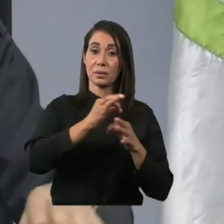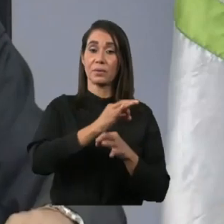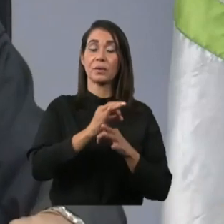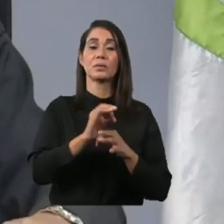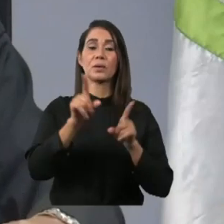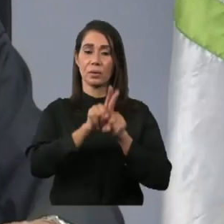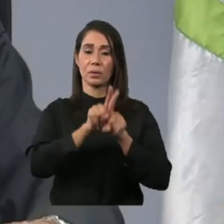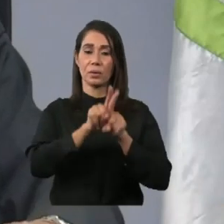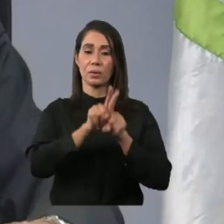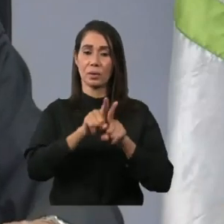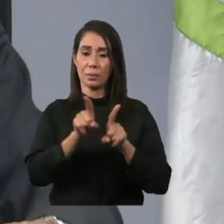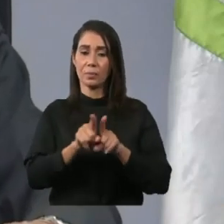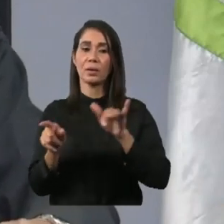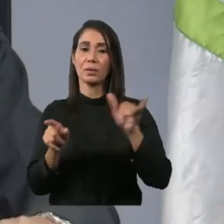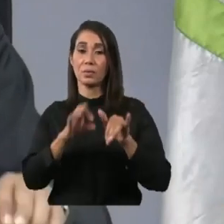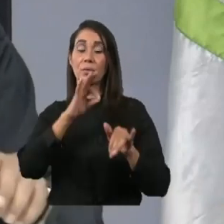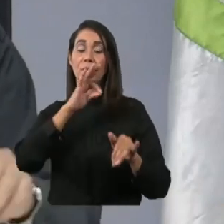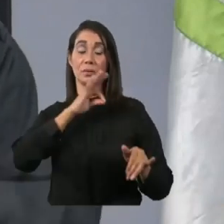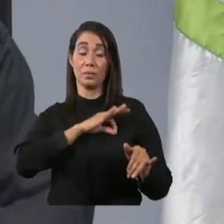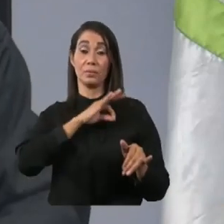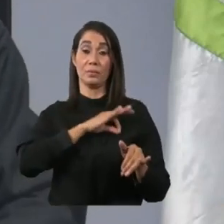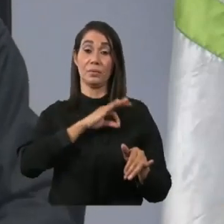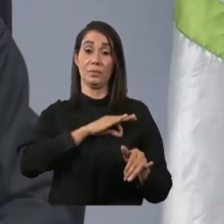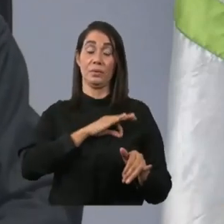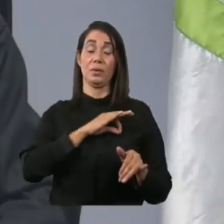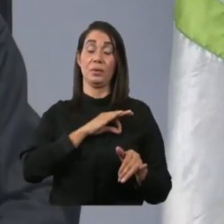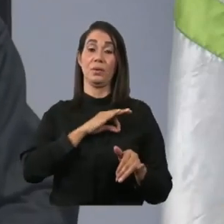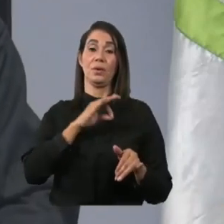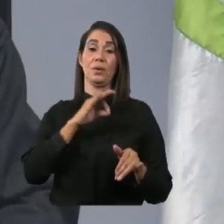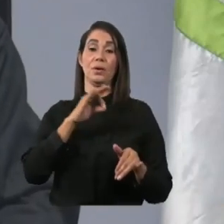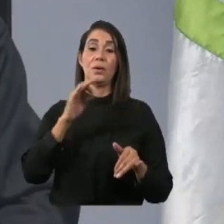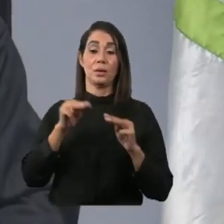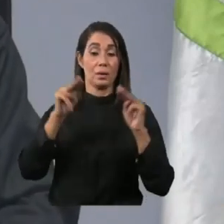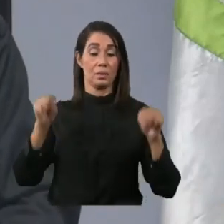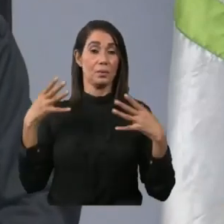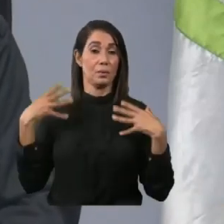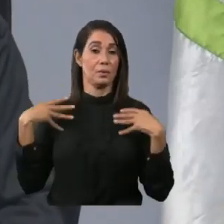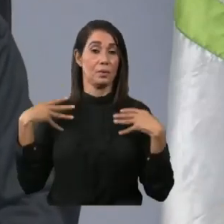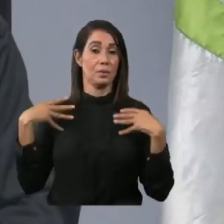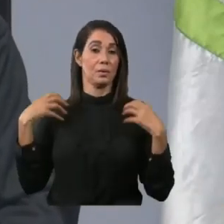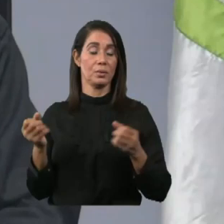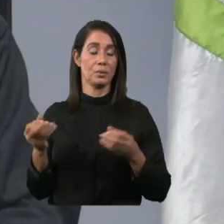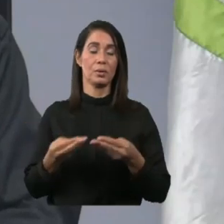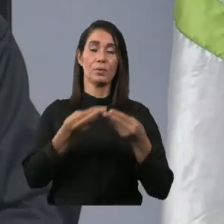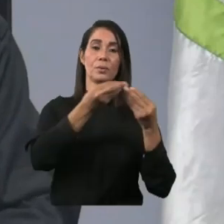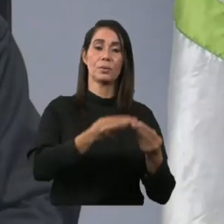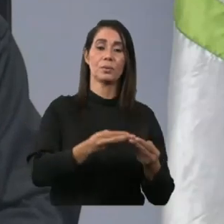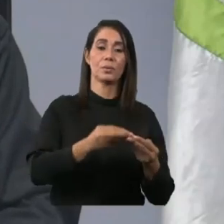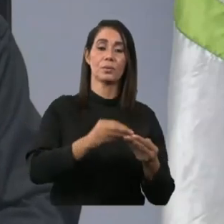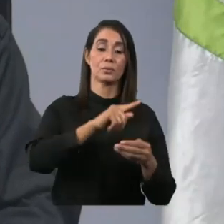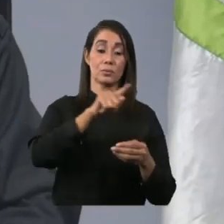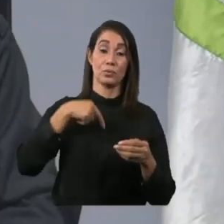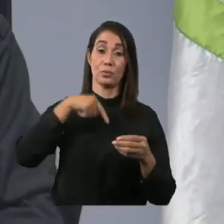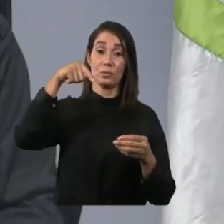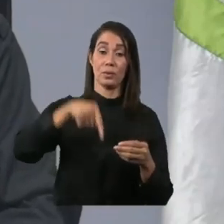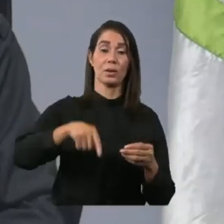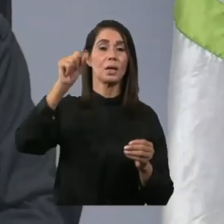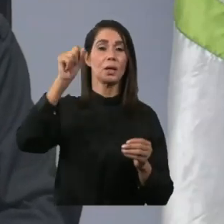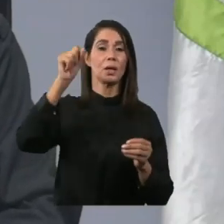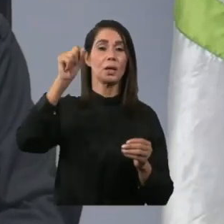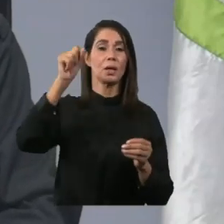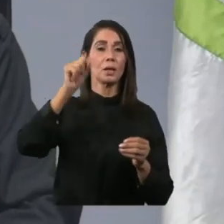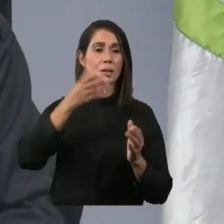uno también de los beneficiarios de los aportes que recibe el Ministerio de Salud. Nosotros sí mantenemos una